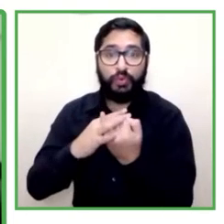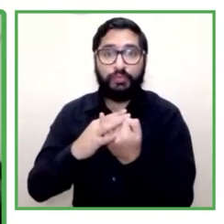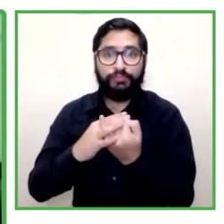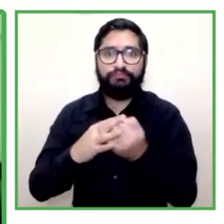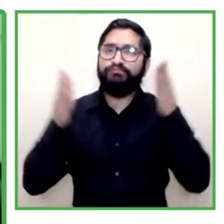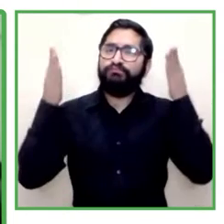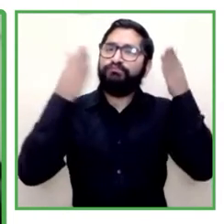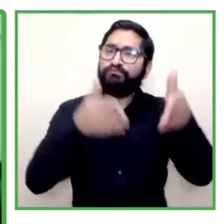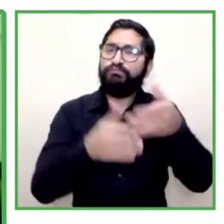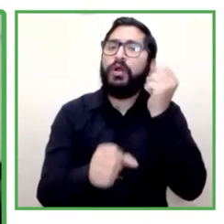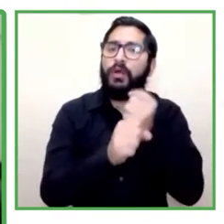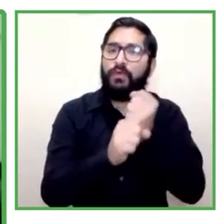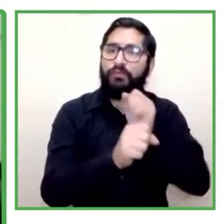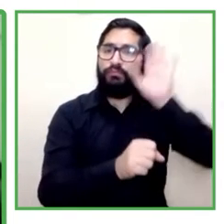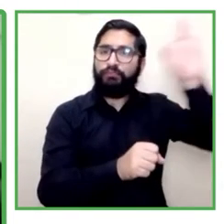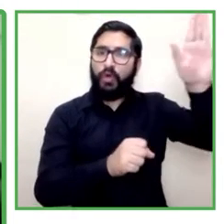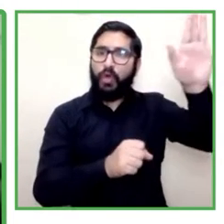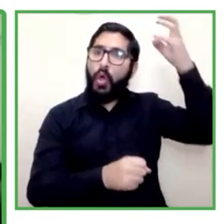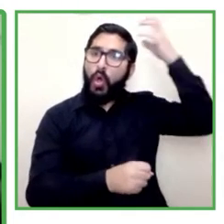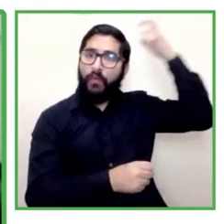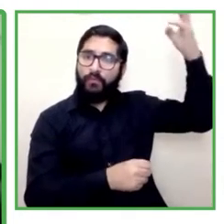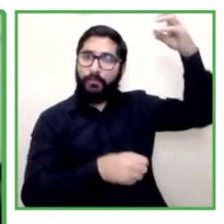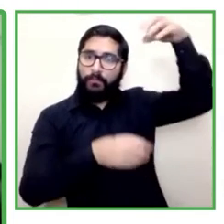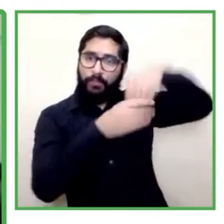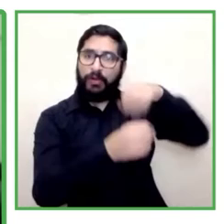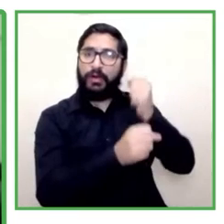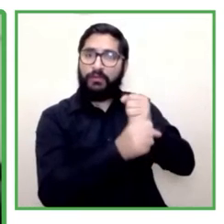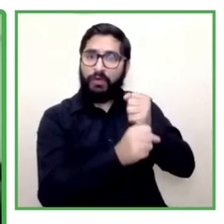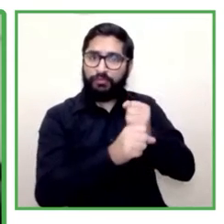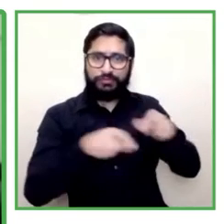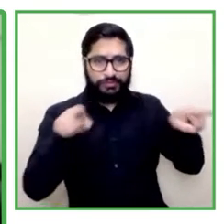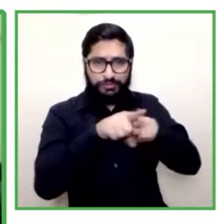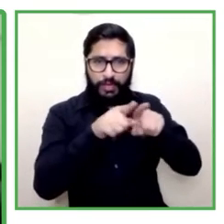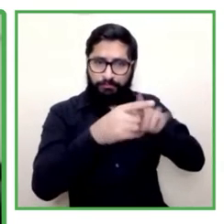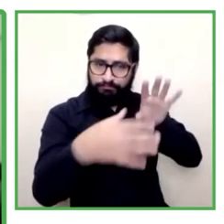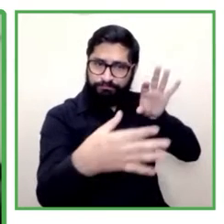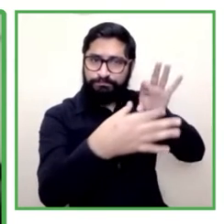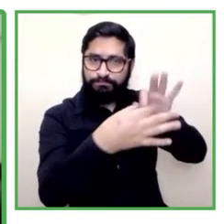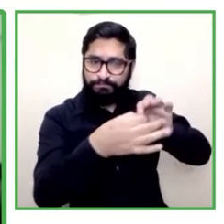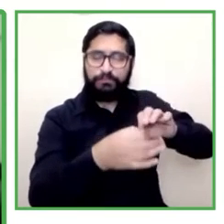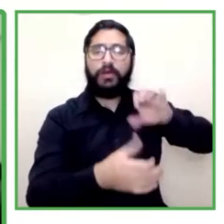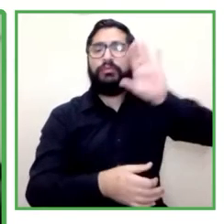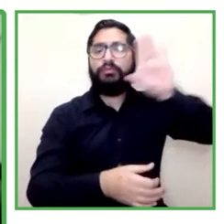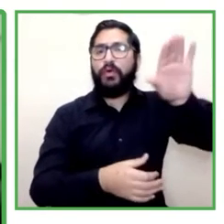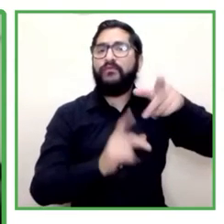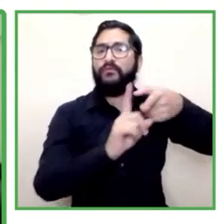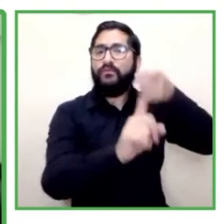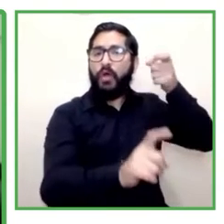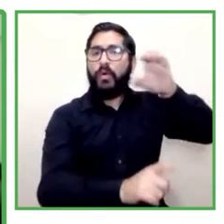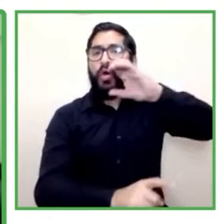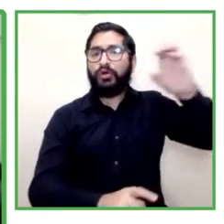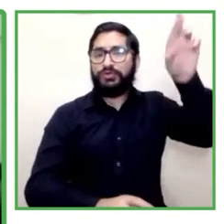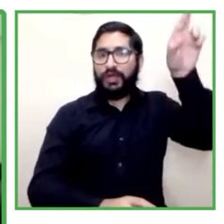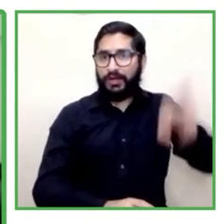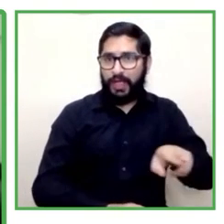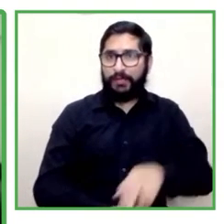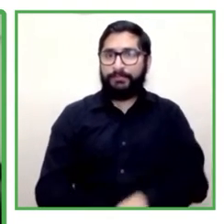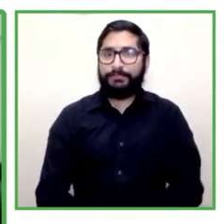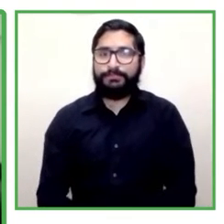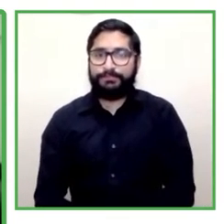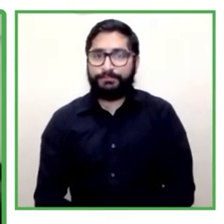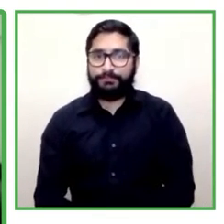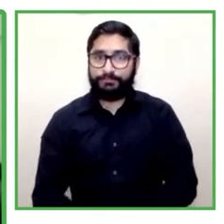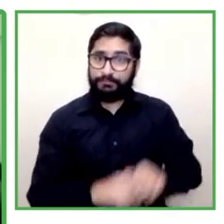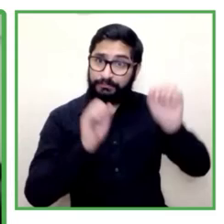Social en Costa Rica. Rosa María, fíjense a ustedes y aprovechemos su presencia,